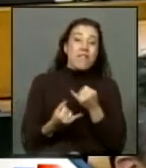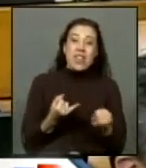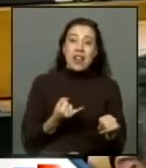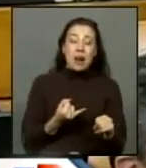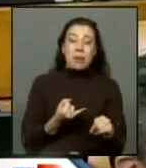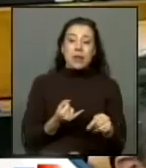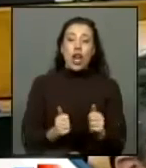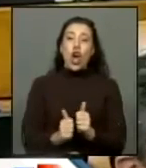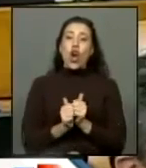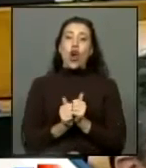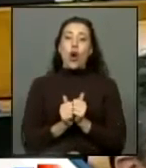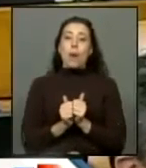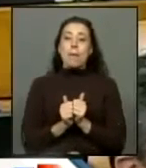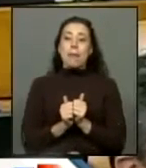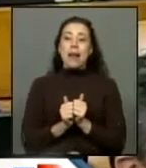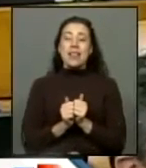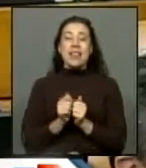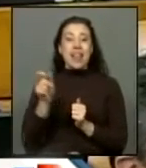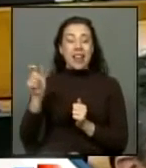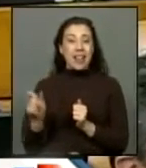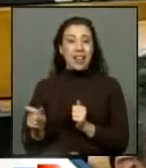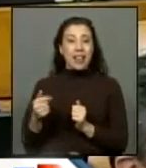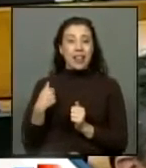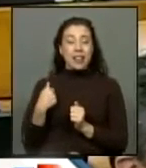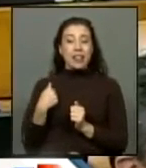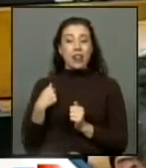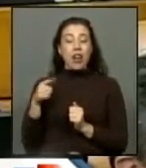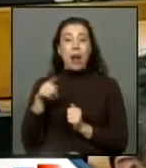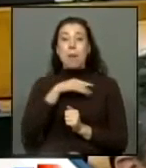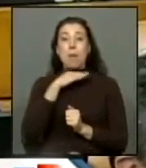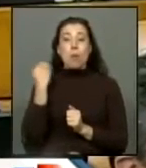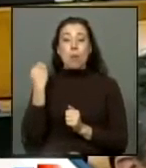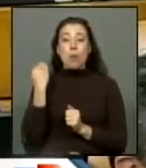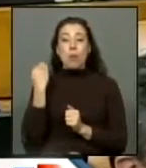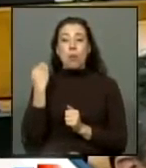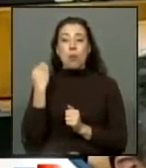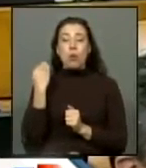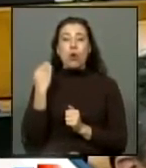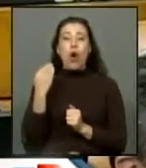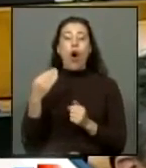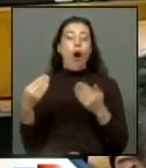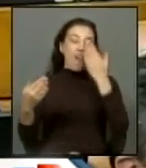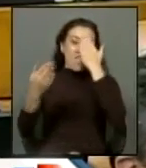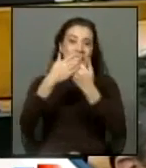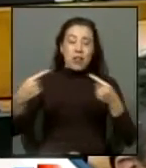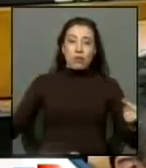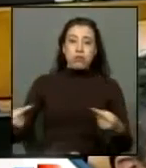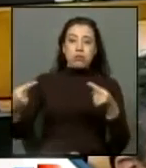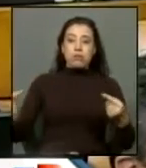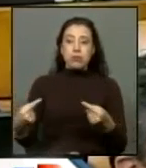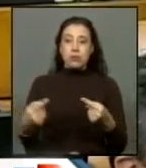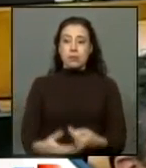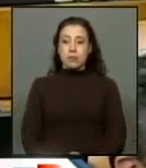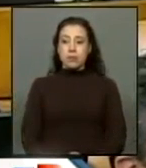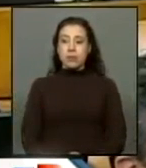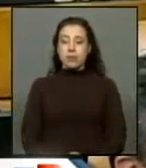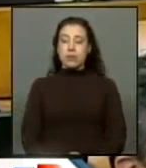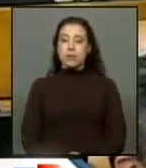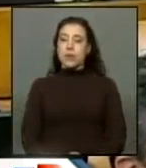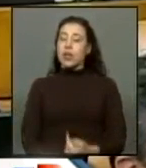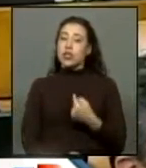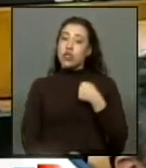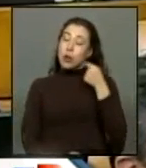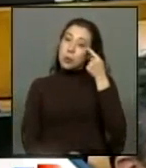el compañero Albino Barra quien fue él murió en enfrentamiento yo creo que